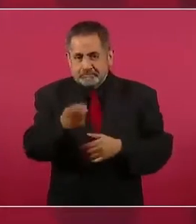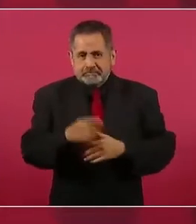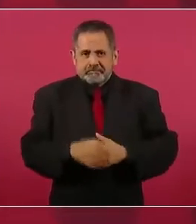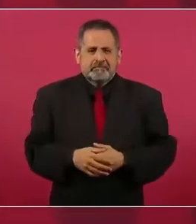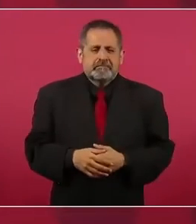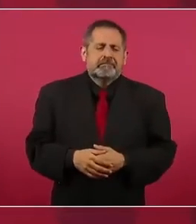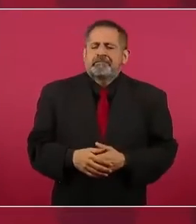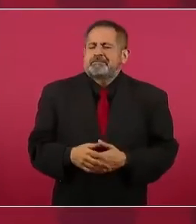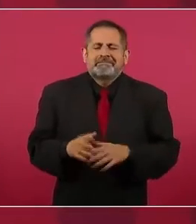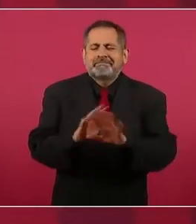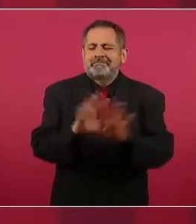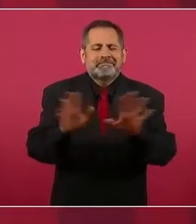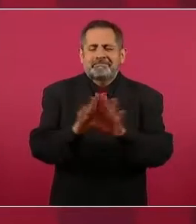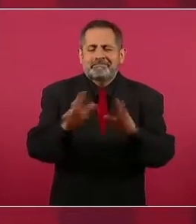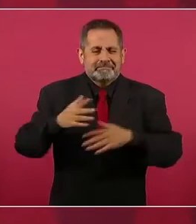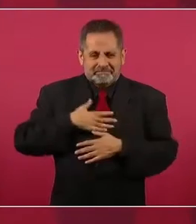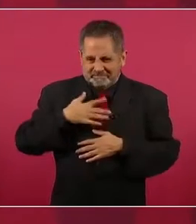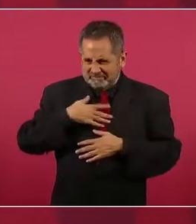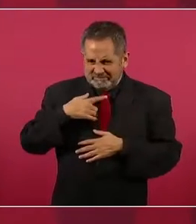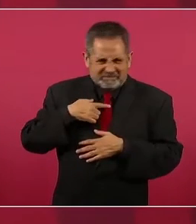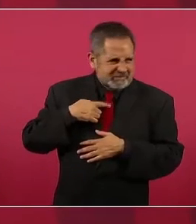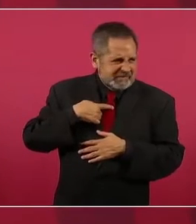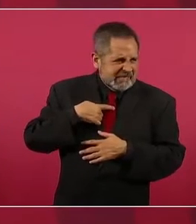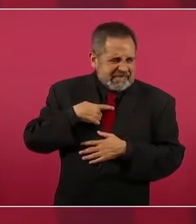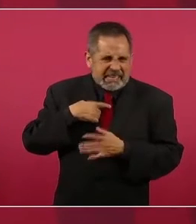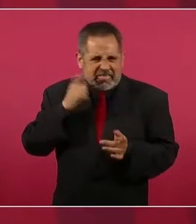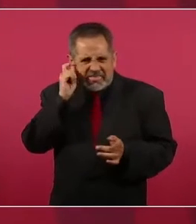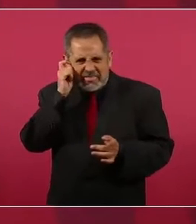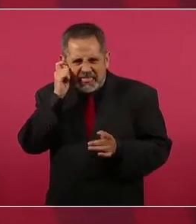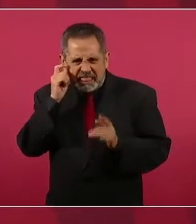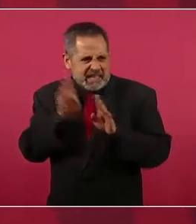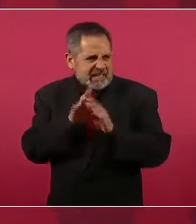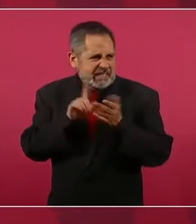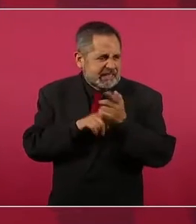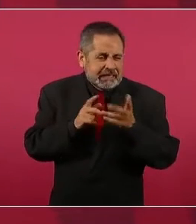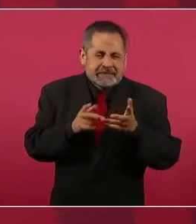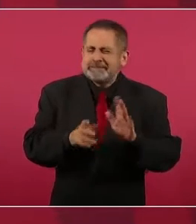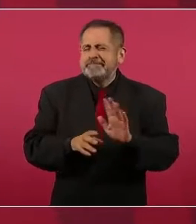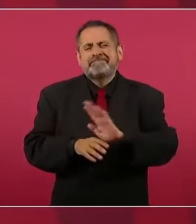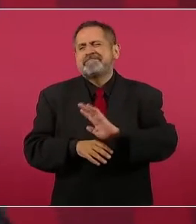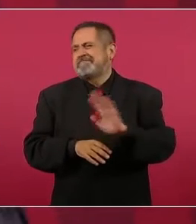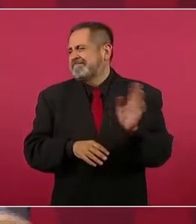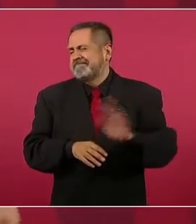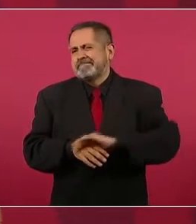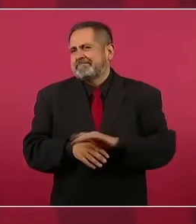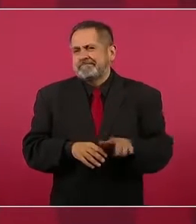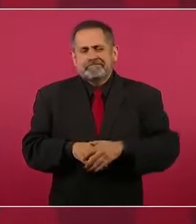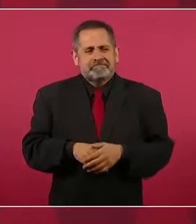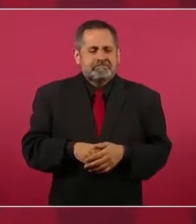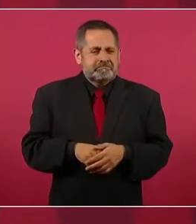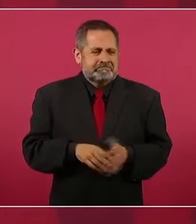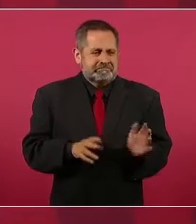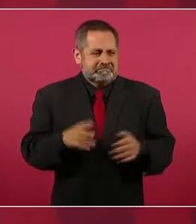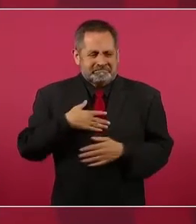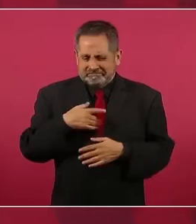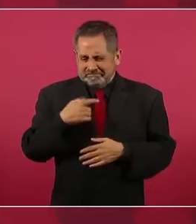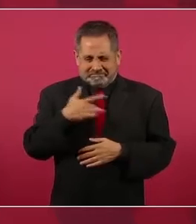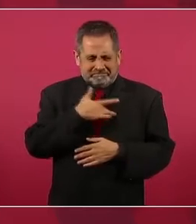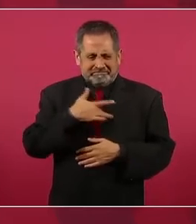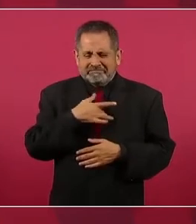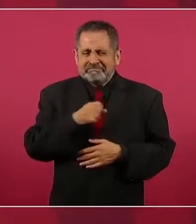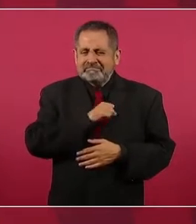No, nosotros no somos perversos, nosotros no